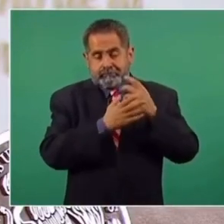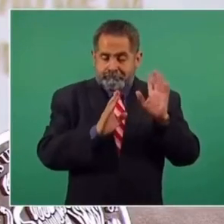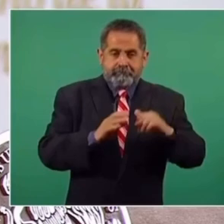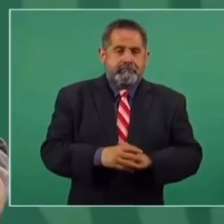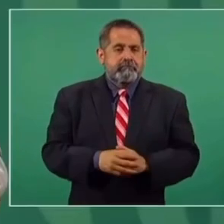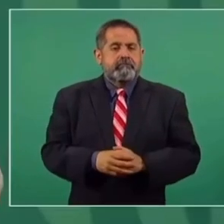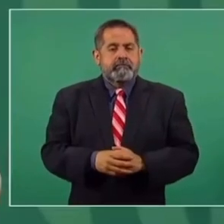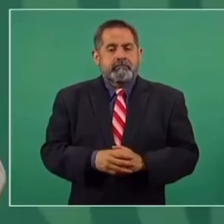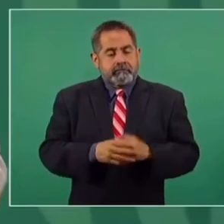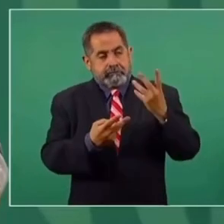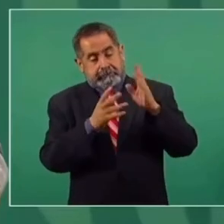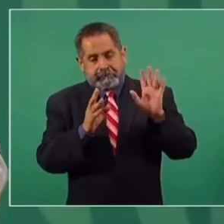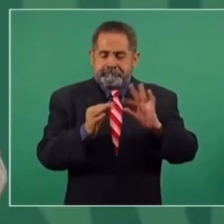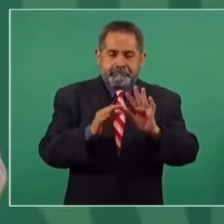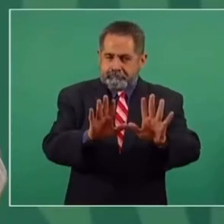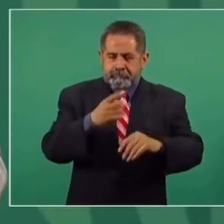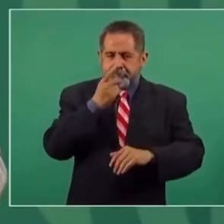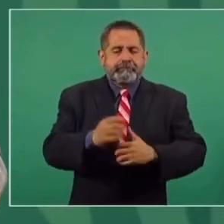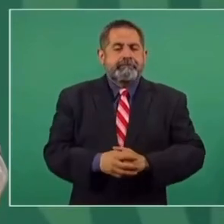puede decir, sí.